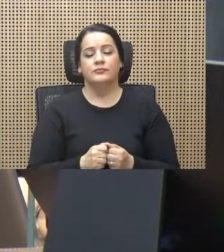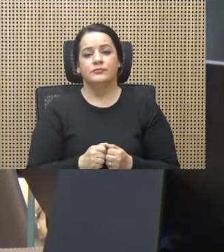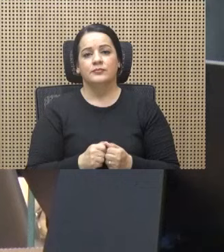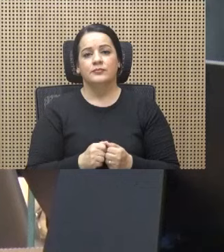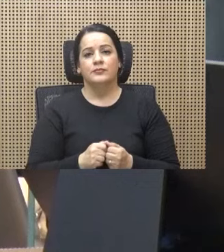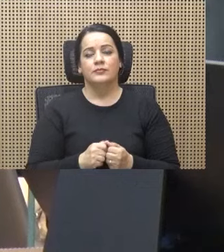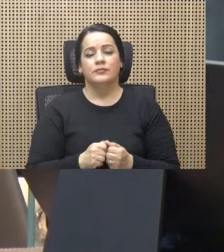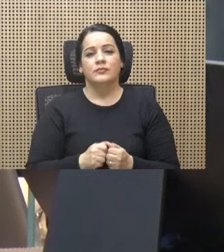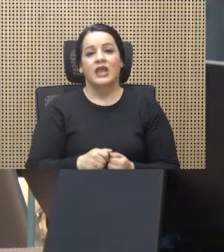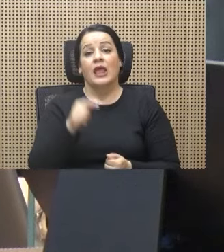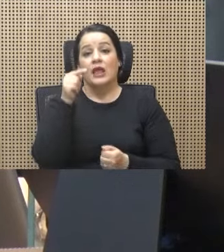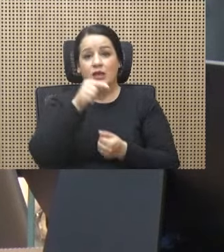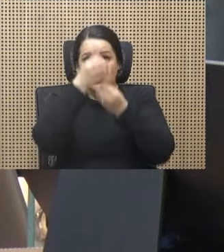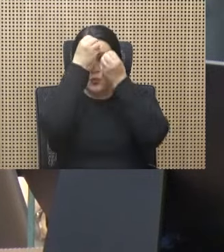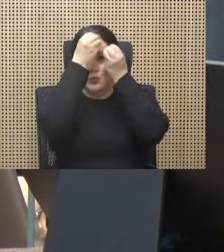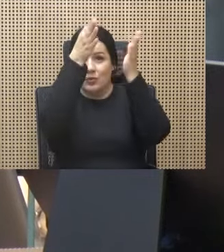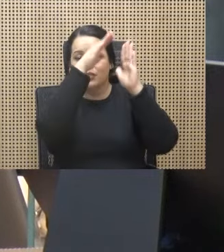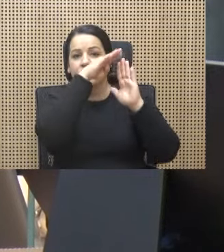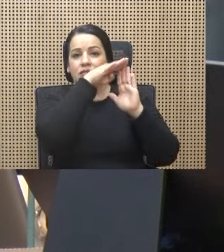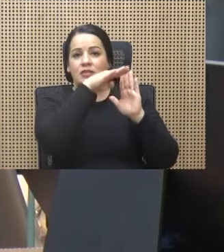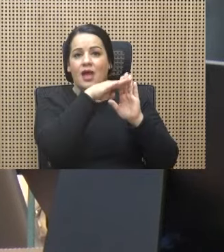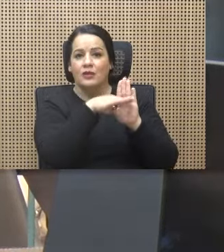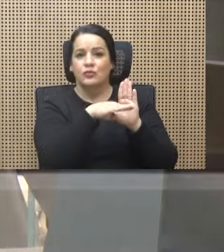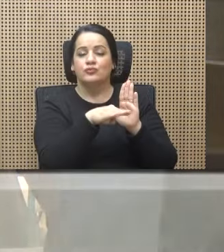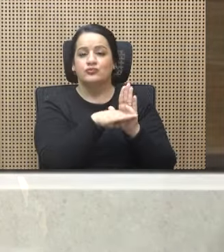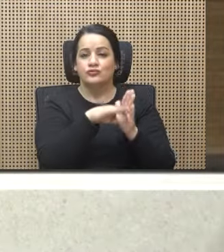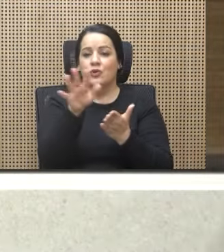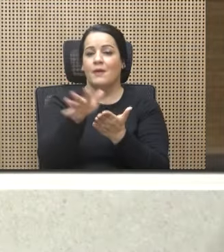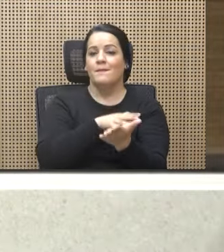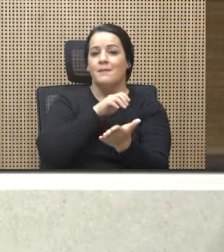Datos matan mentiras.